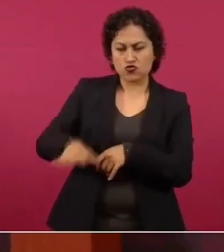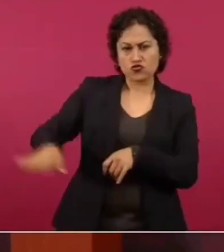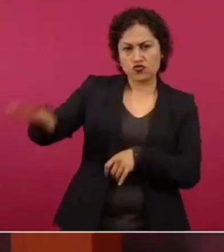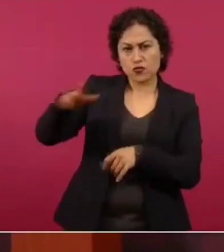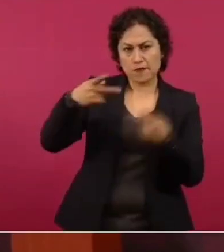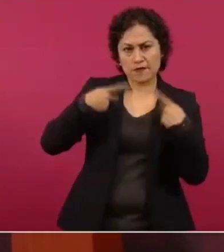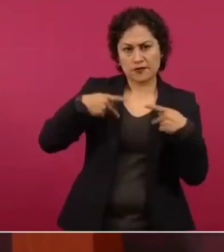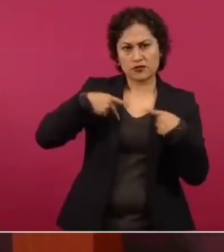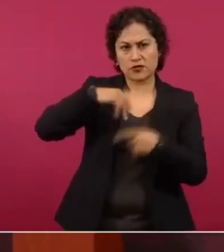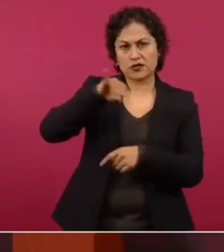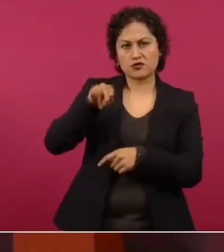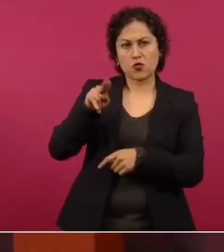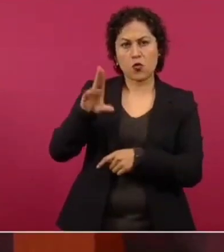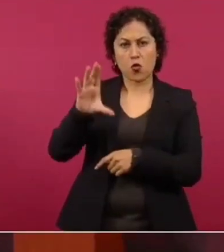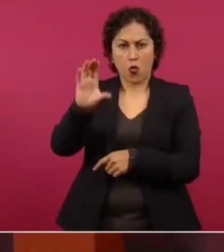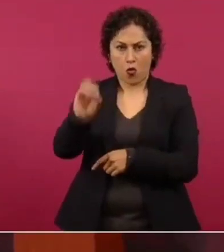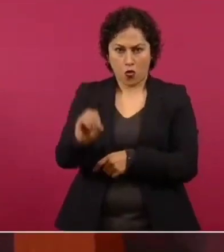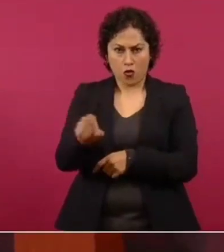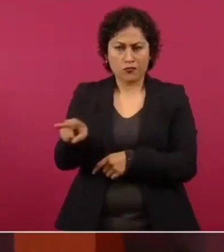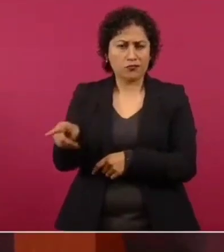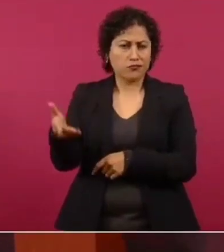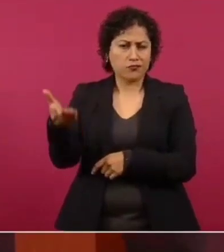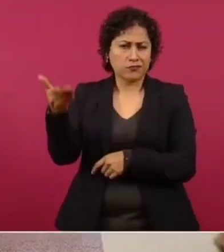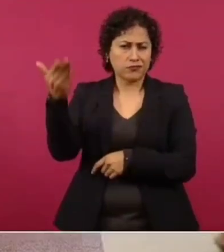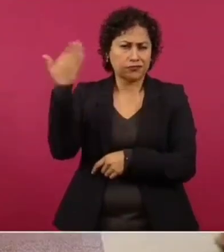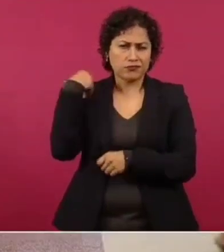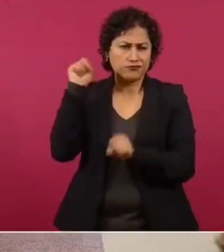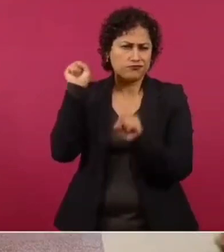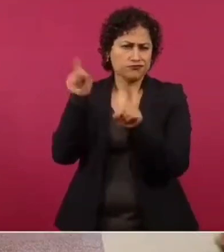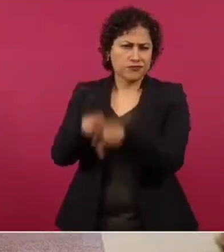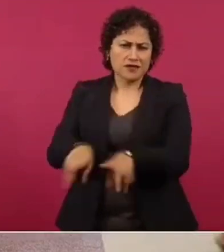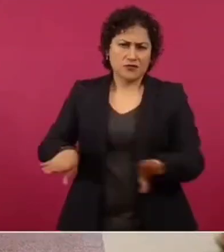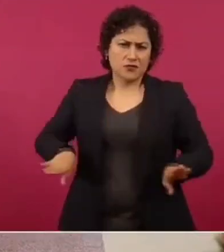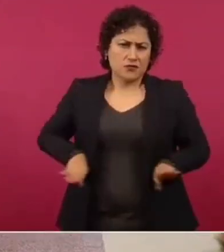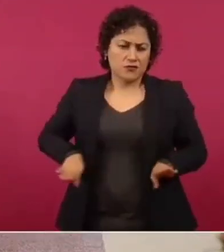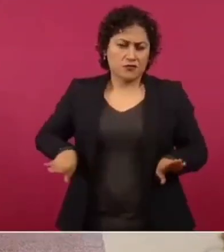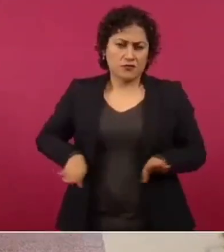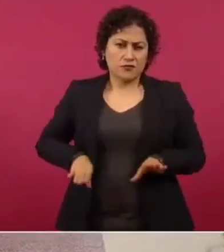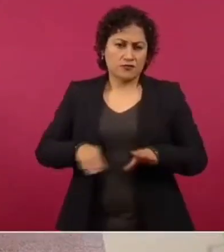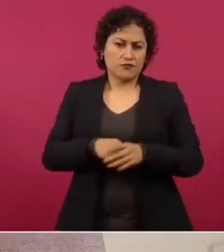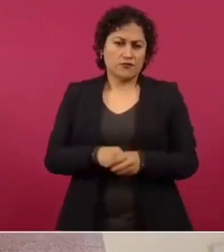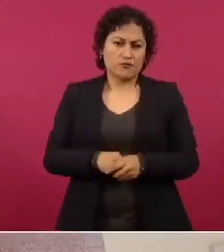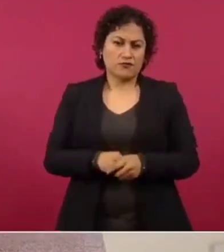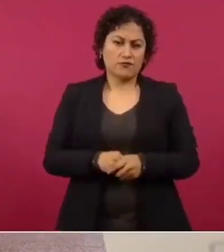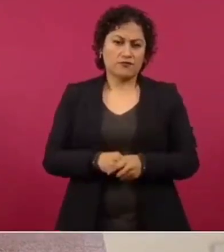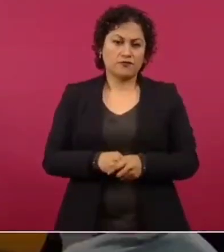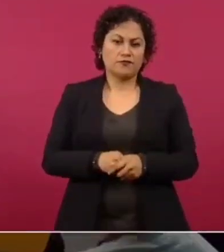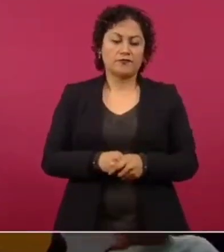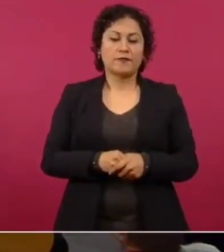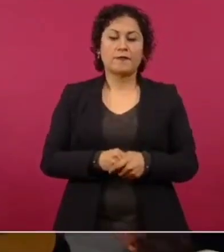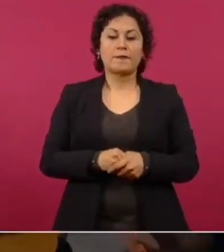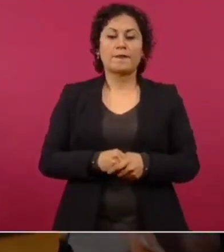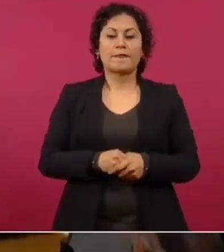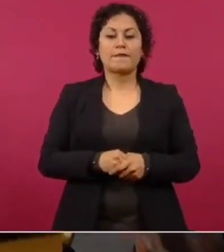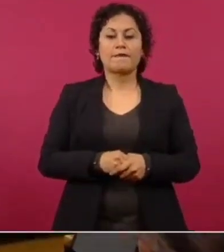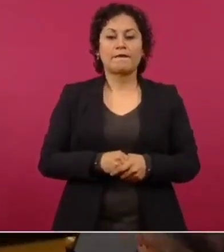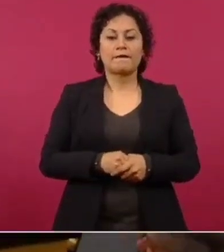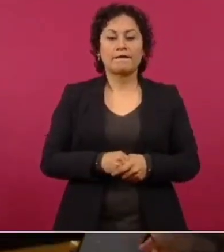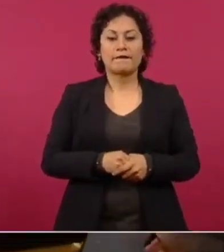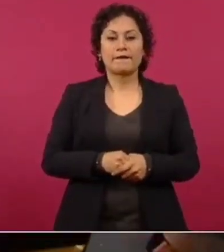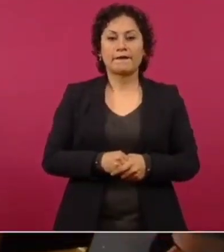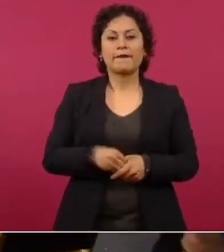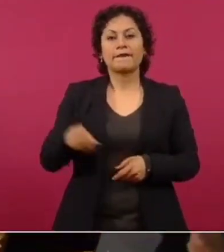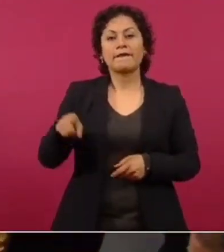de tiempo atrás. Estos los representantes de la